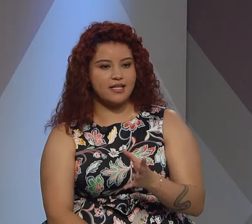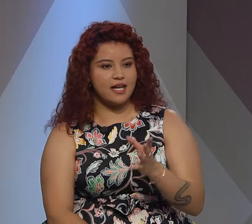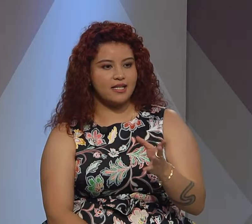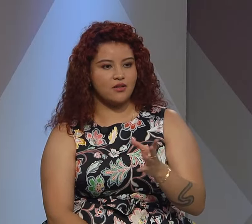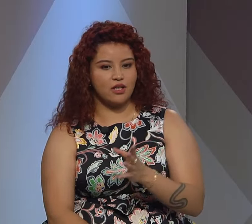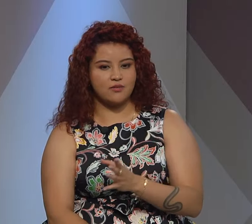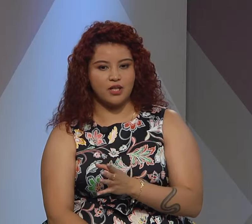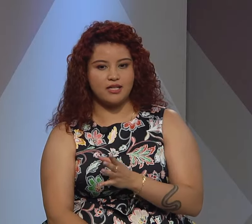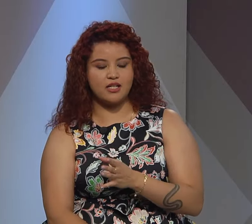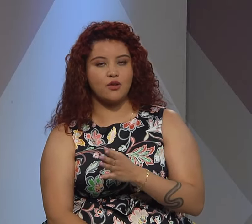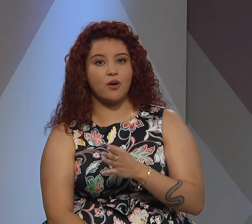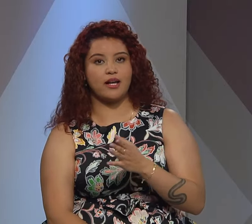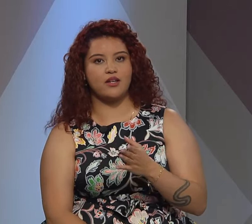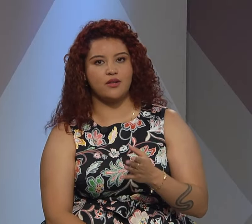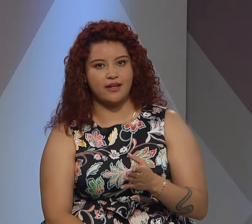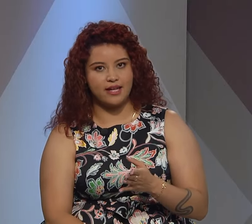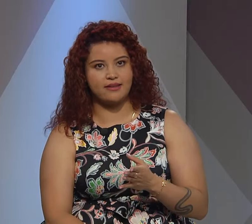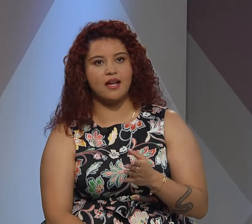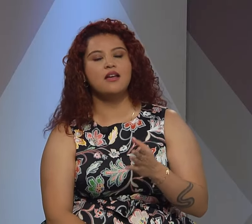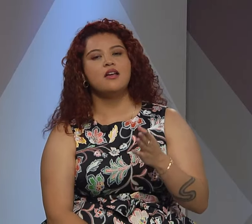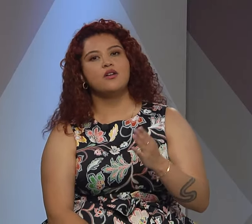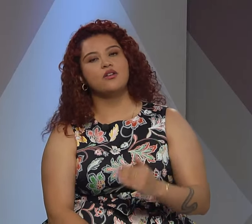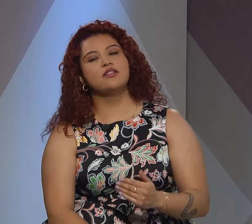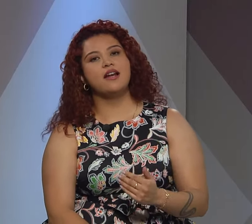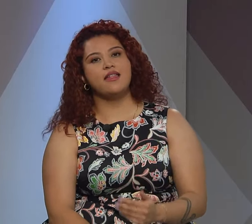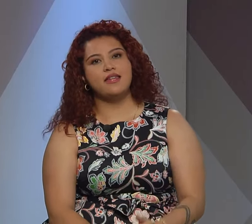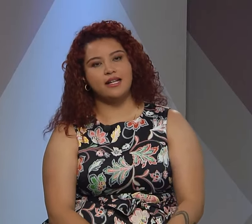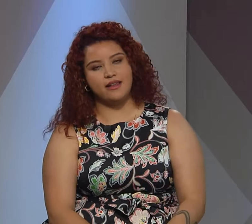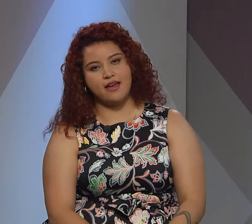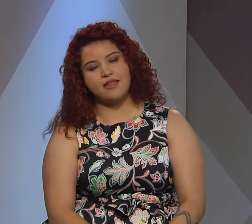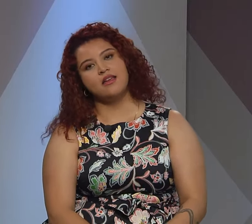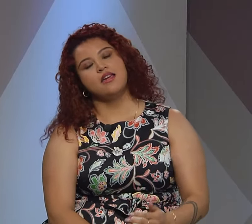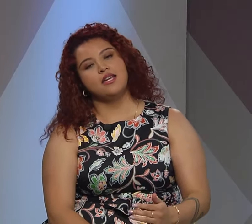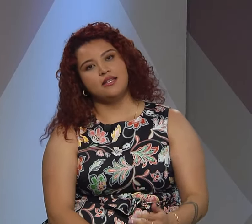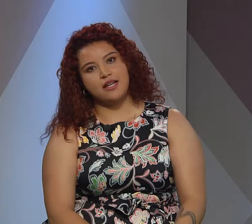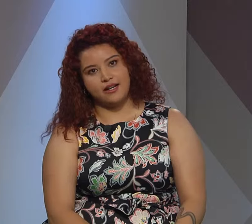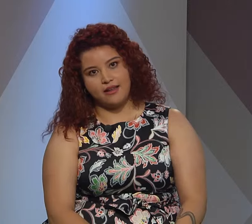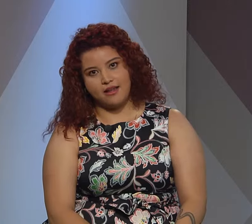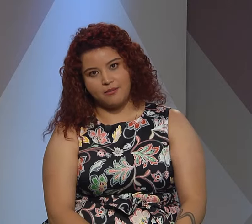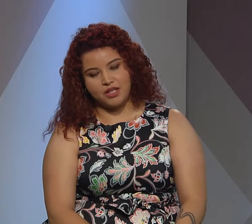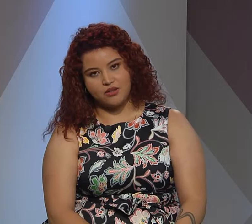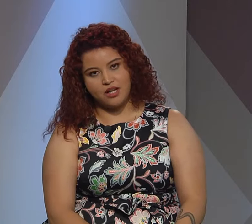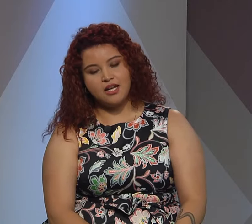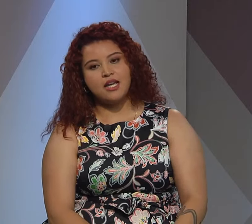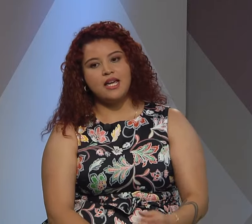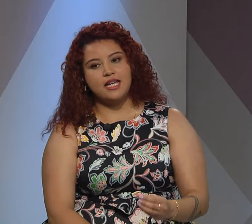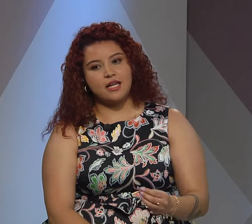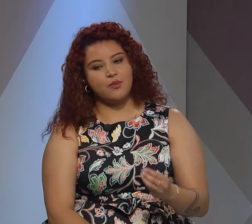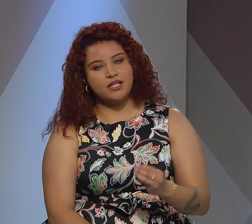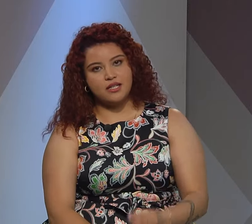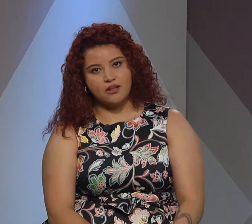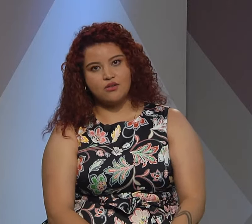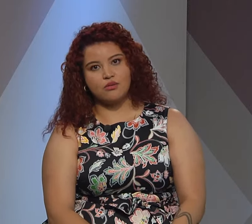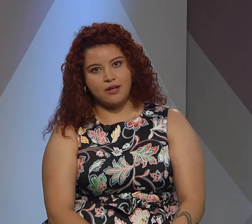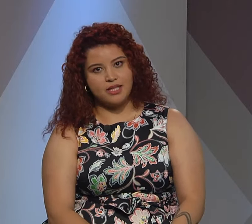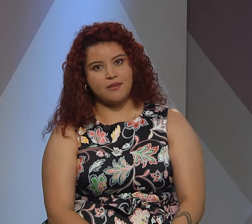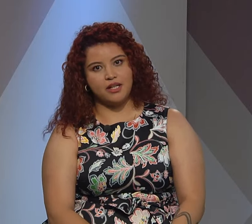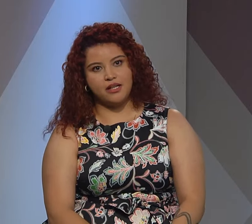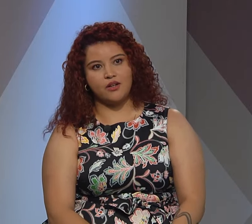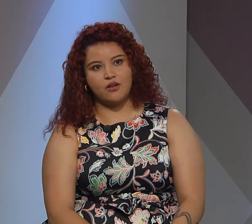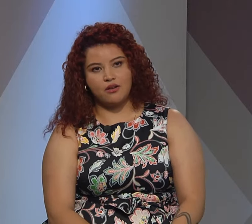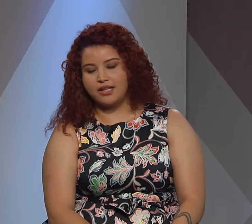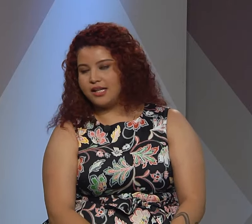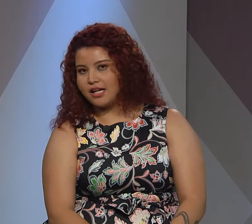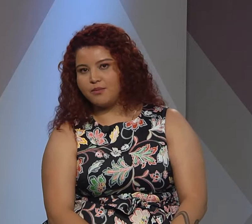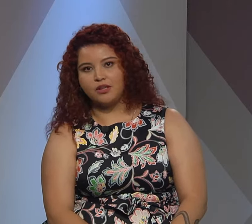en esencia esas son las violencias todo aquello que atenta contra la dignidad integridad a la persona y que pueden ser consultables